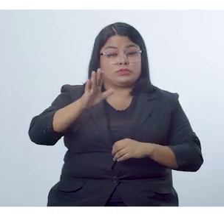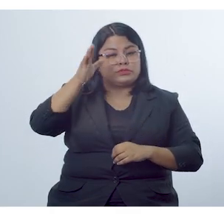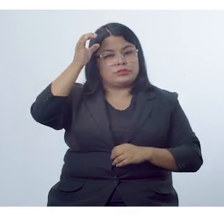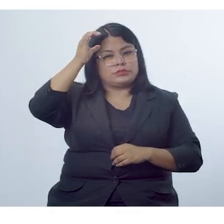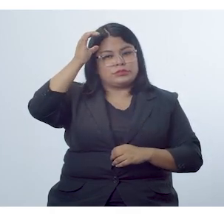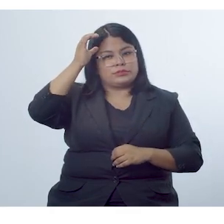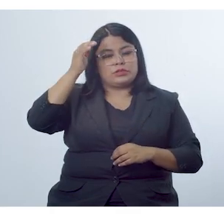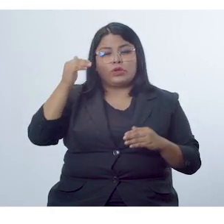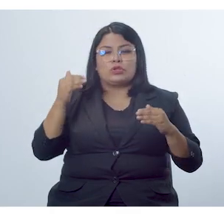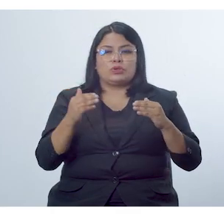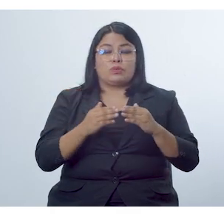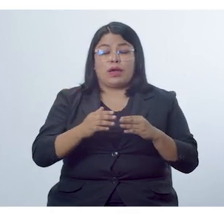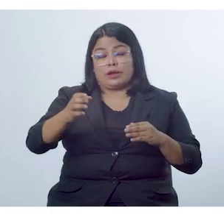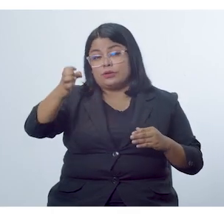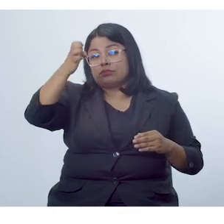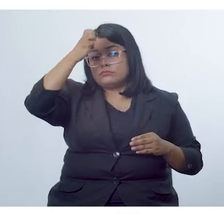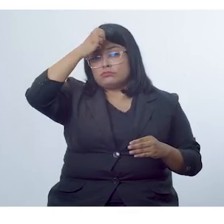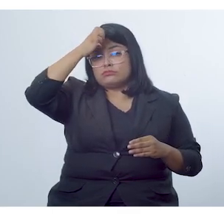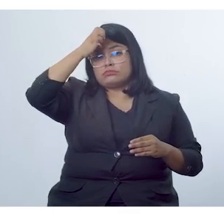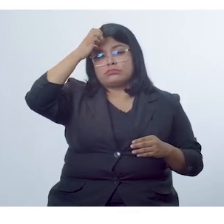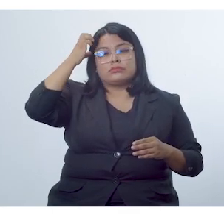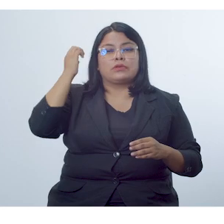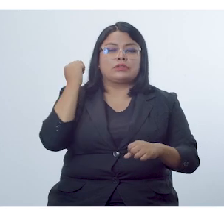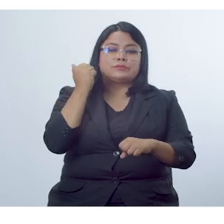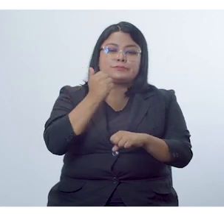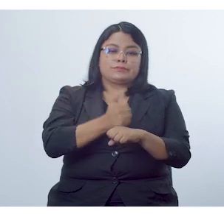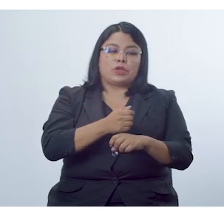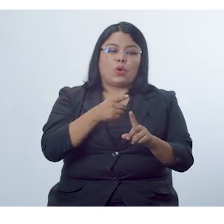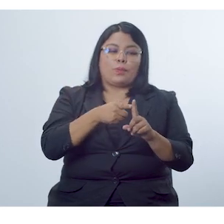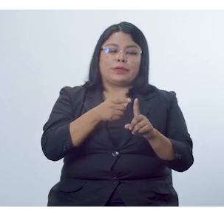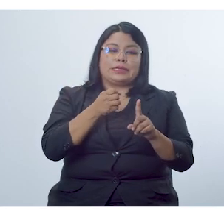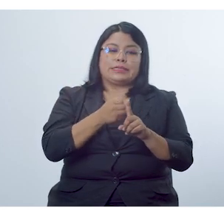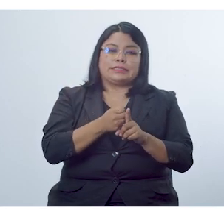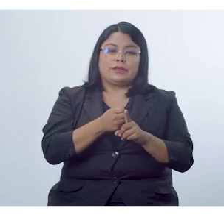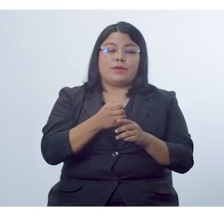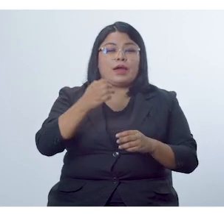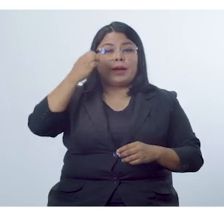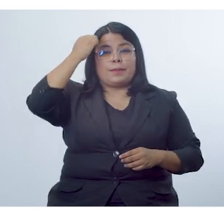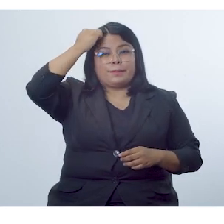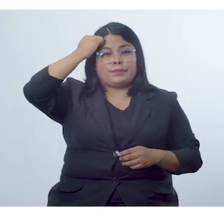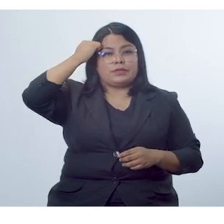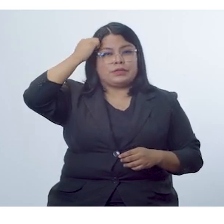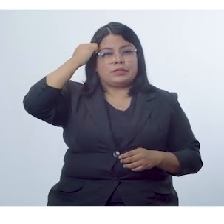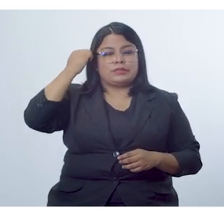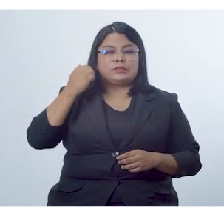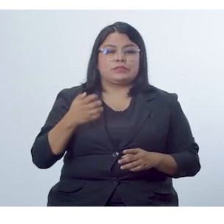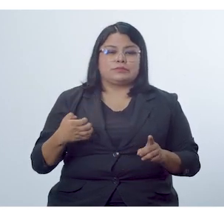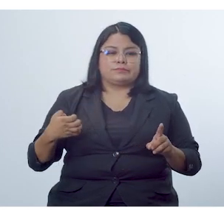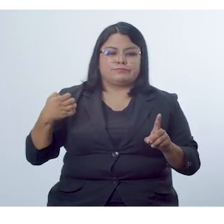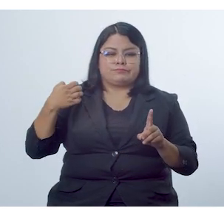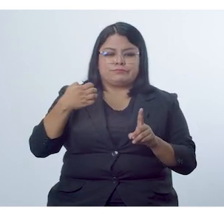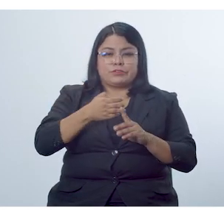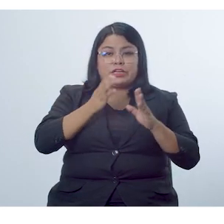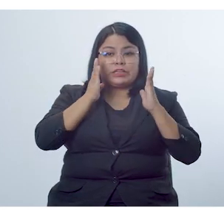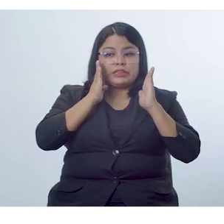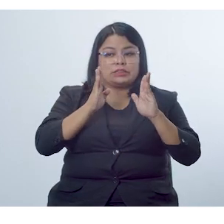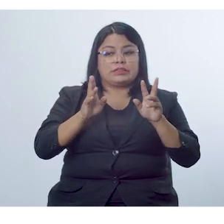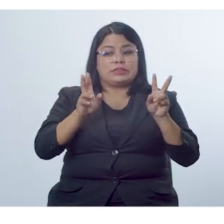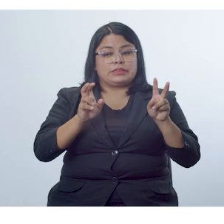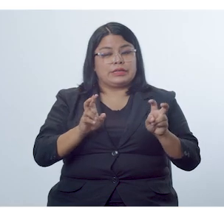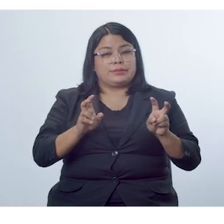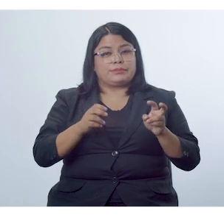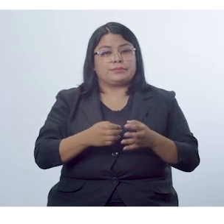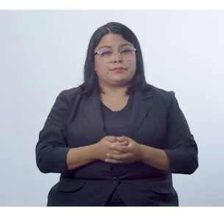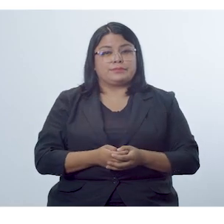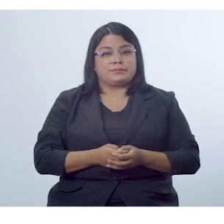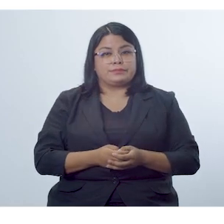dichos conocimientos, incluyendo los errores. Establecer los objetivos del aprendizaje. Focalizar la atención en el